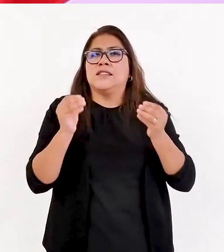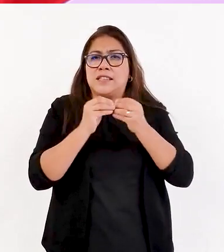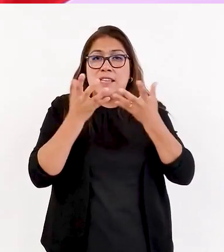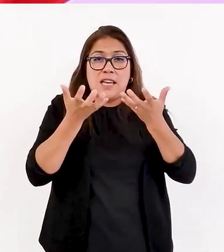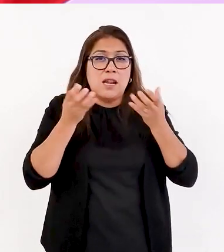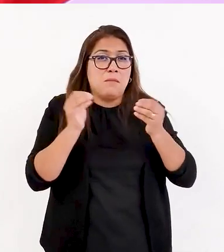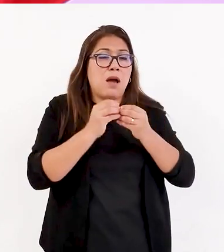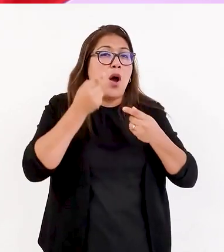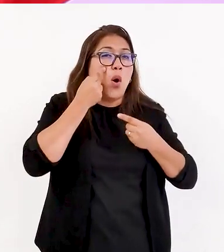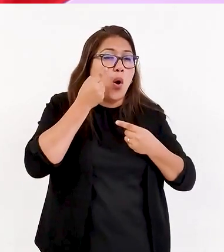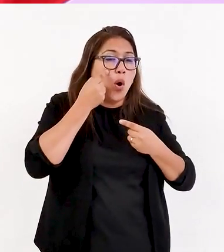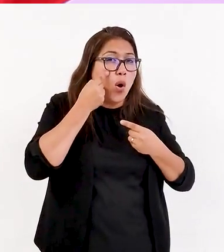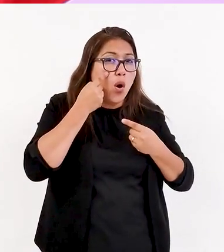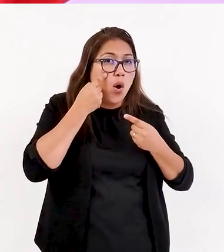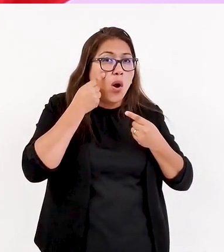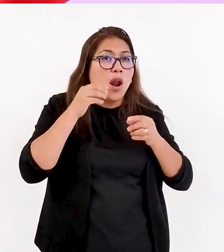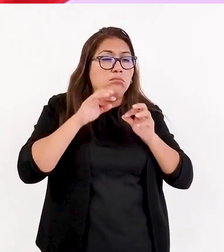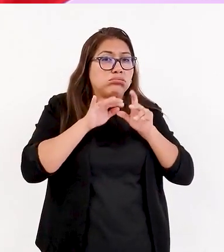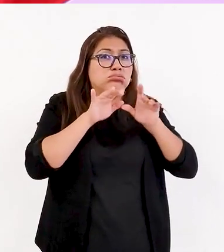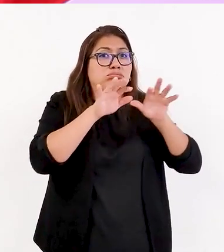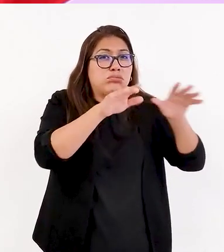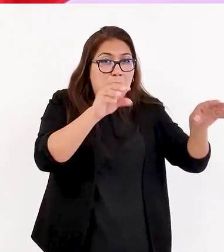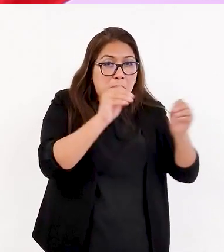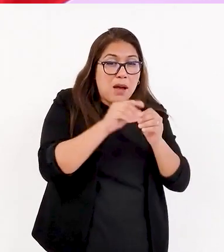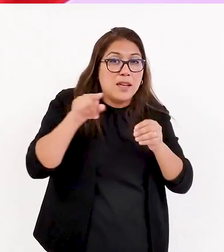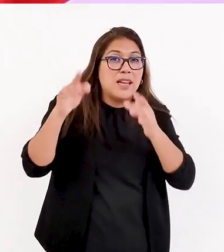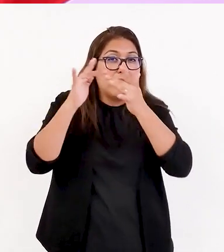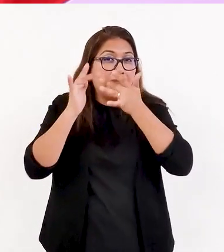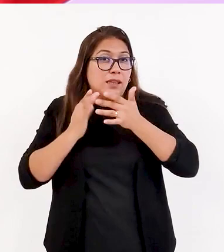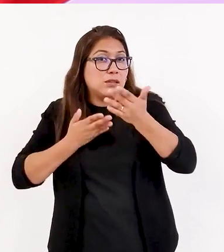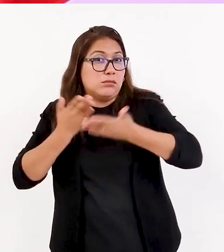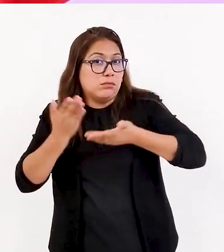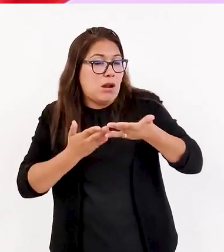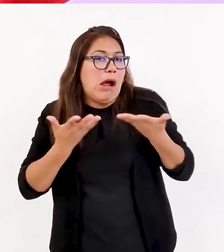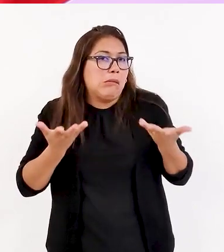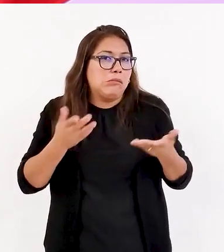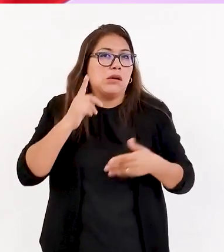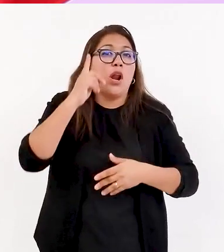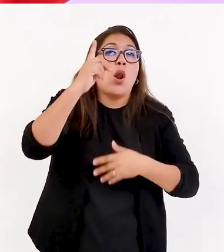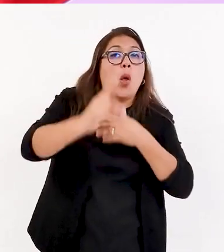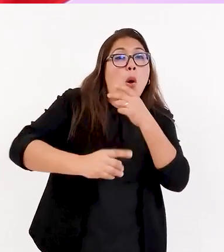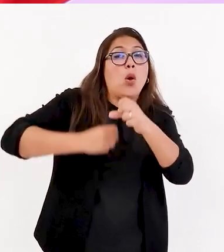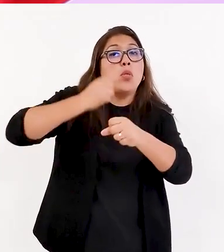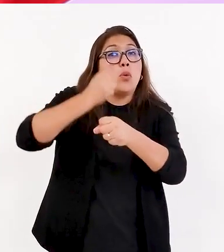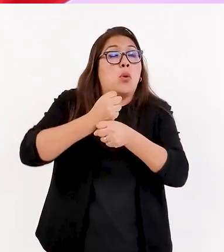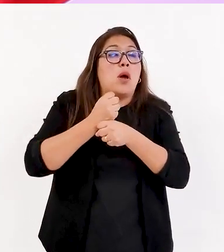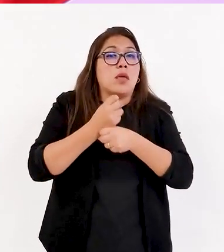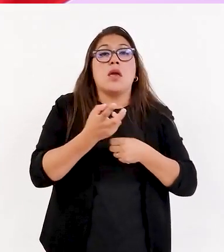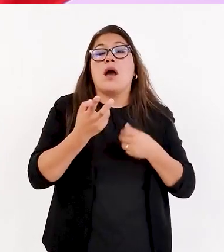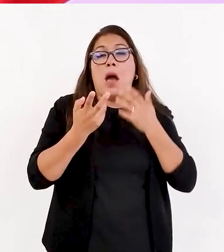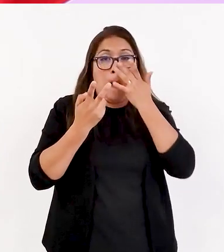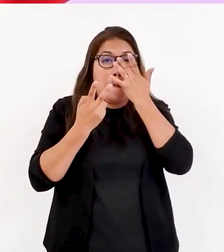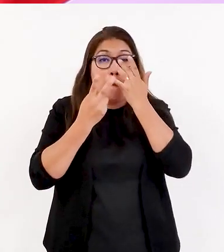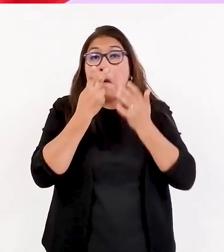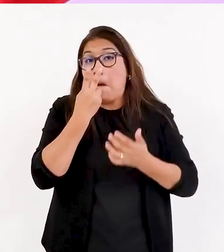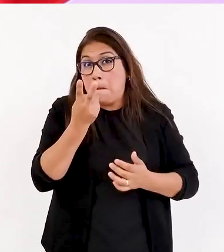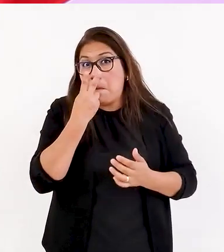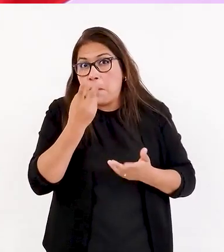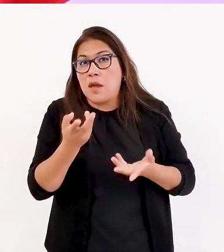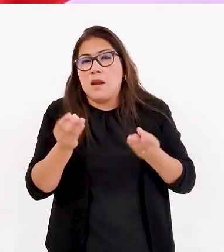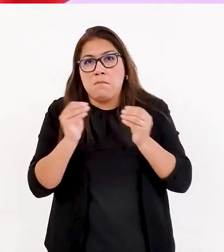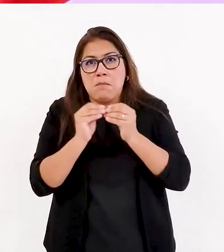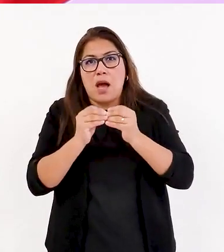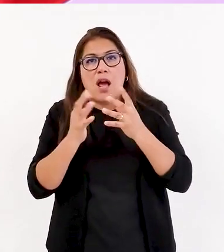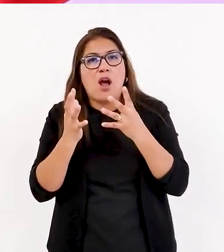conocido todavía, ¿no? Entonces, ya para el próximo año nosotros vamos a fortalecer la parte